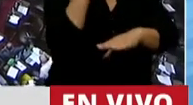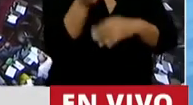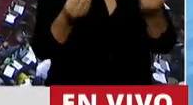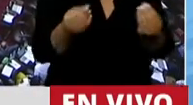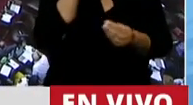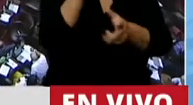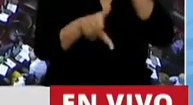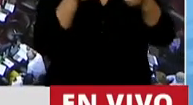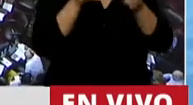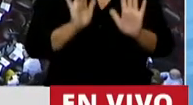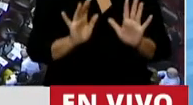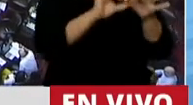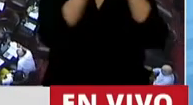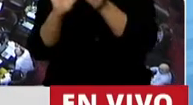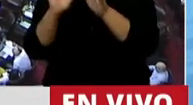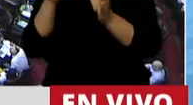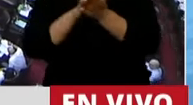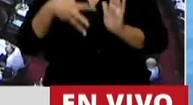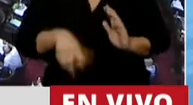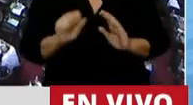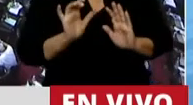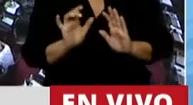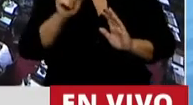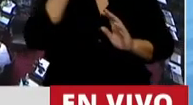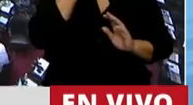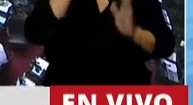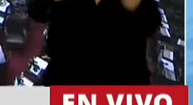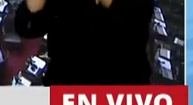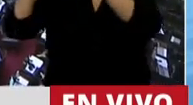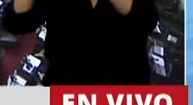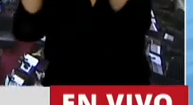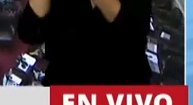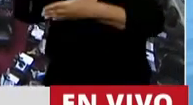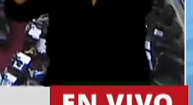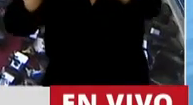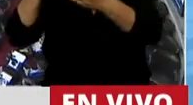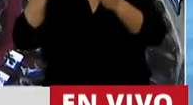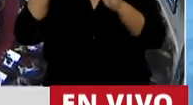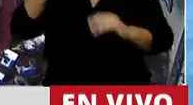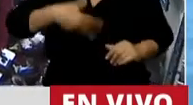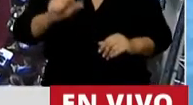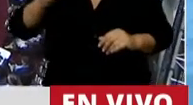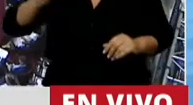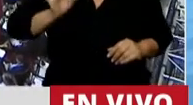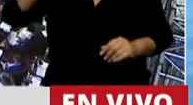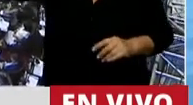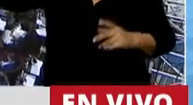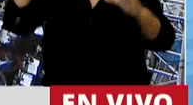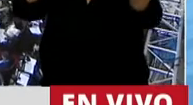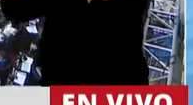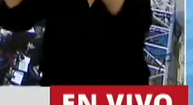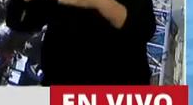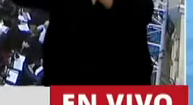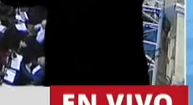Fíjense que en muchos países del mundo, sobre todo en los más desarrollados, el aborto es algo que se discutió hace décadas. Nosotros lo estamos